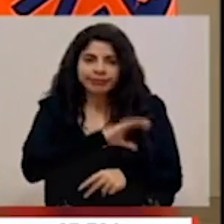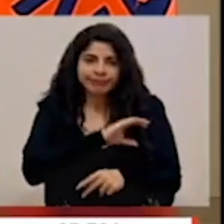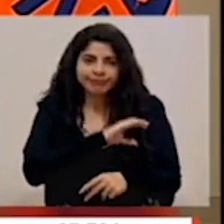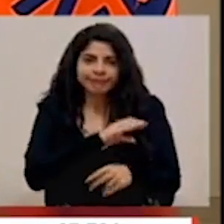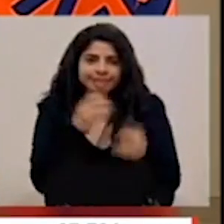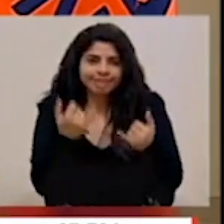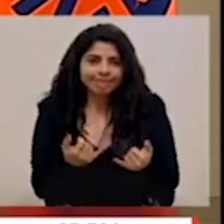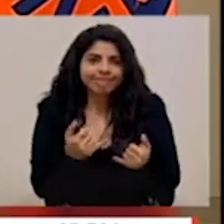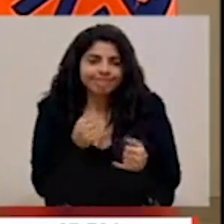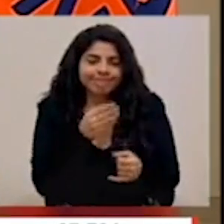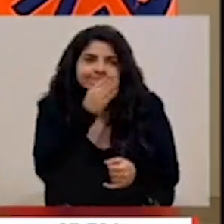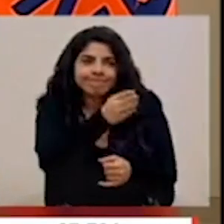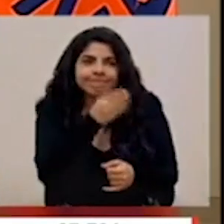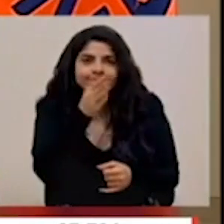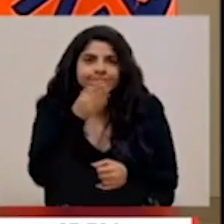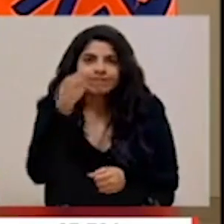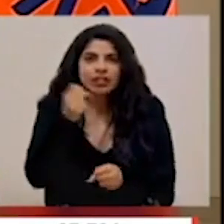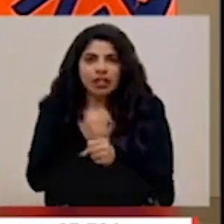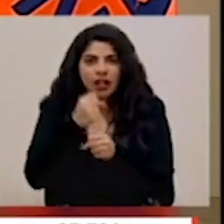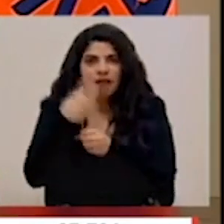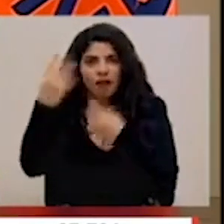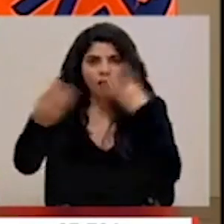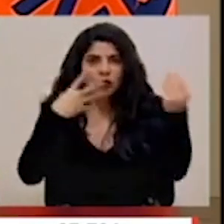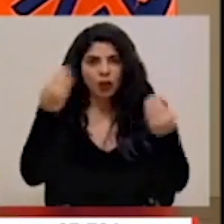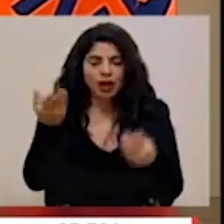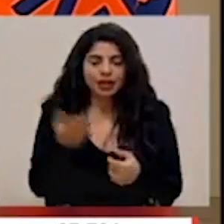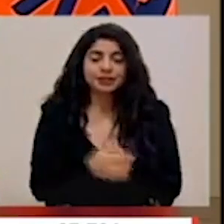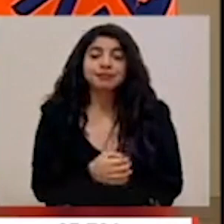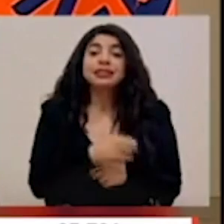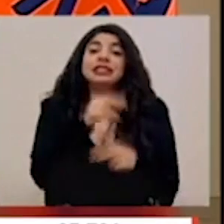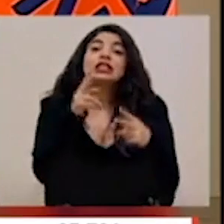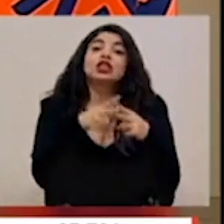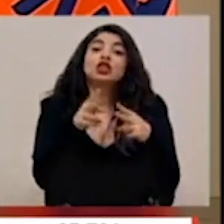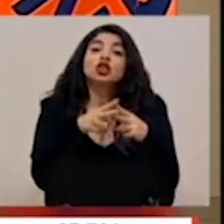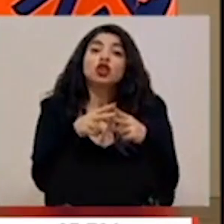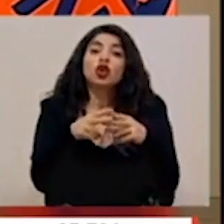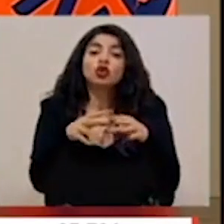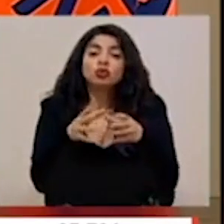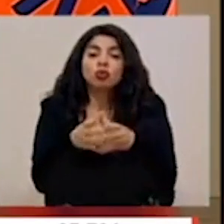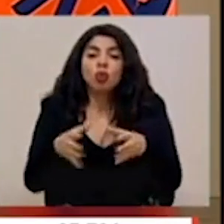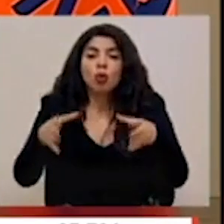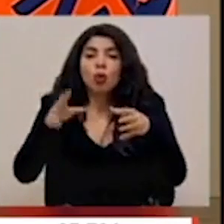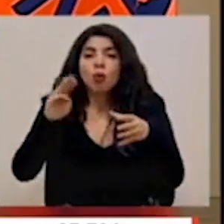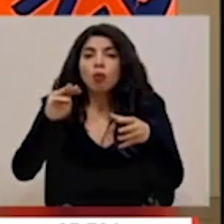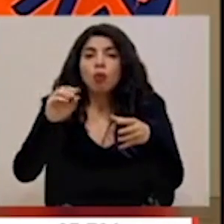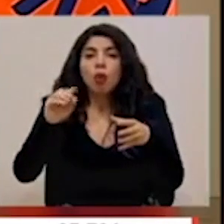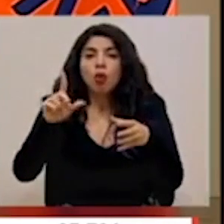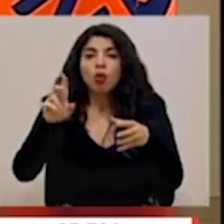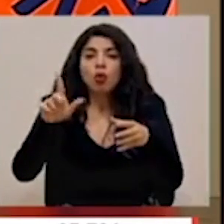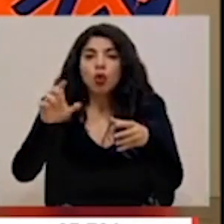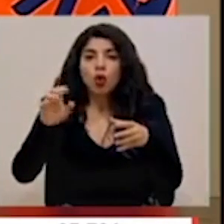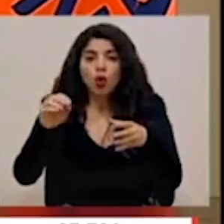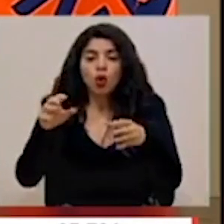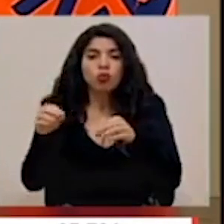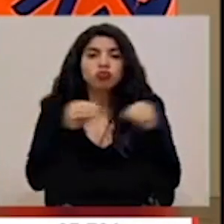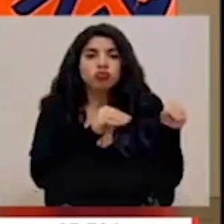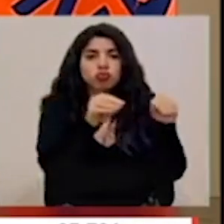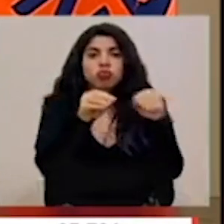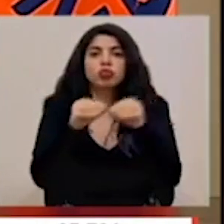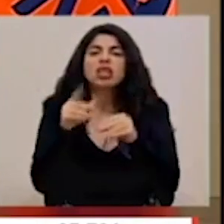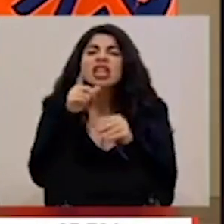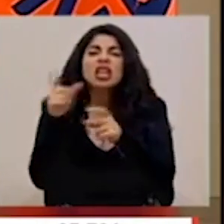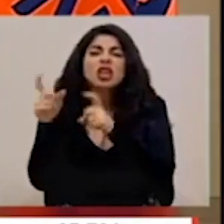está trabajando en el campo. Y dos módulos portátiles que donó el grupo empresarial de Ultrapark